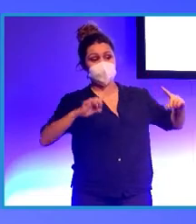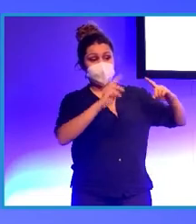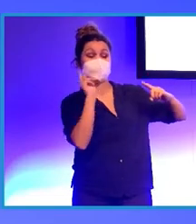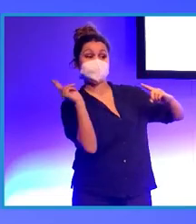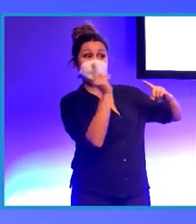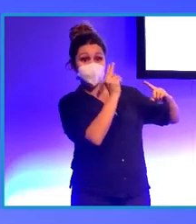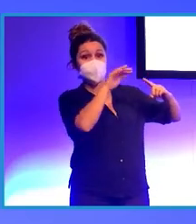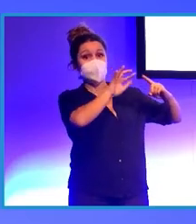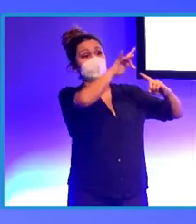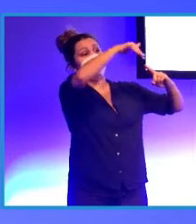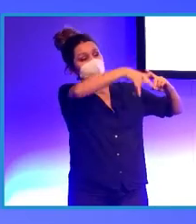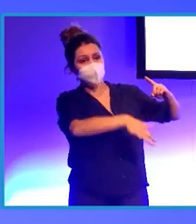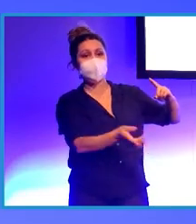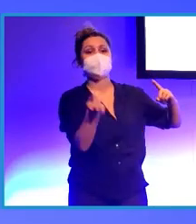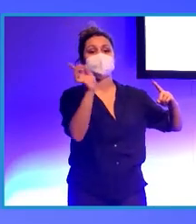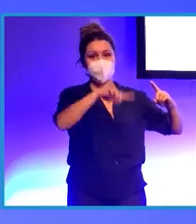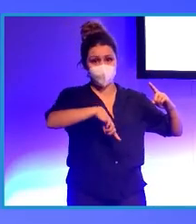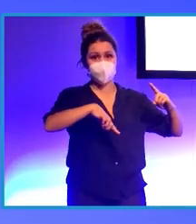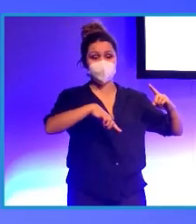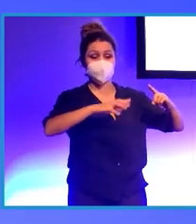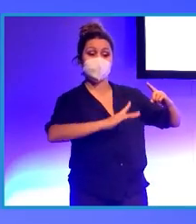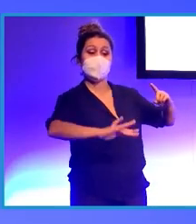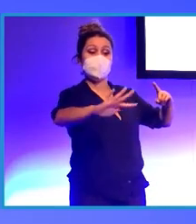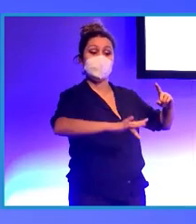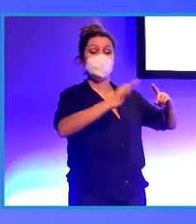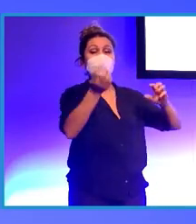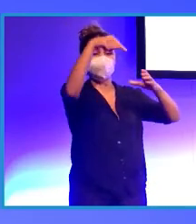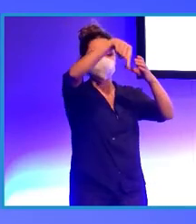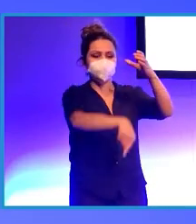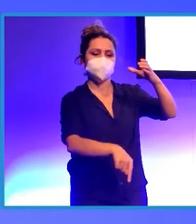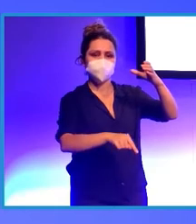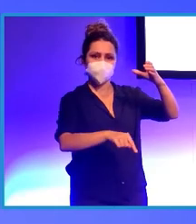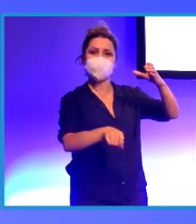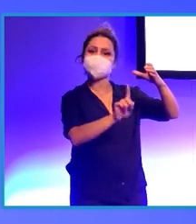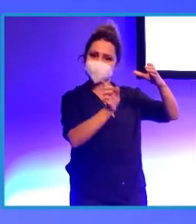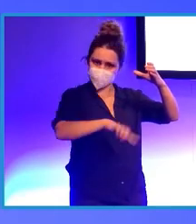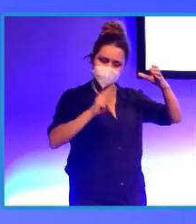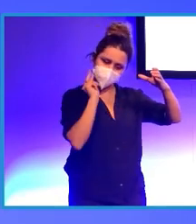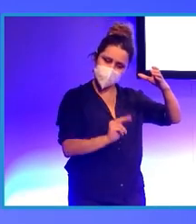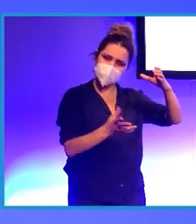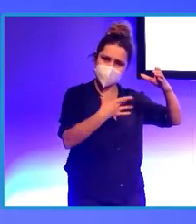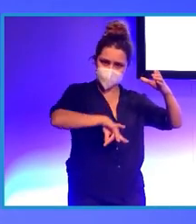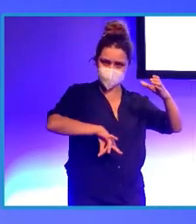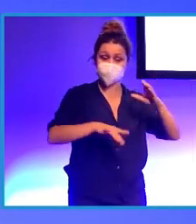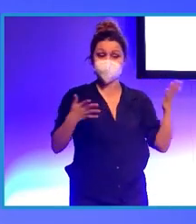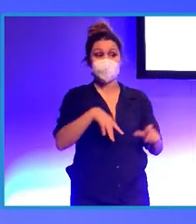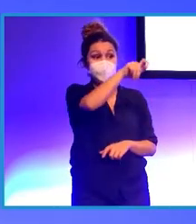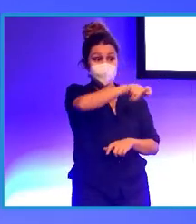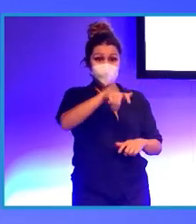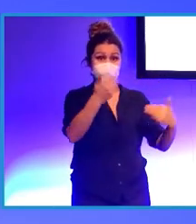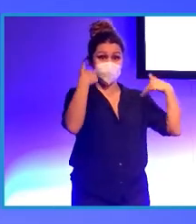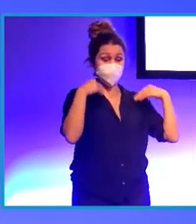tenemos hecha en 3D, el mar, el fondo del océano, etc. Estas personas van modelando